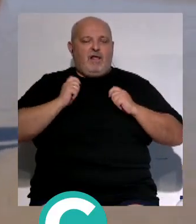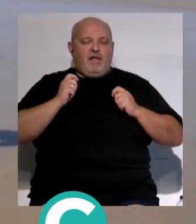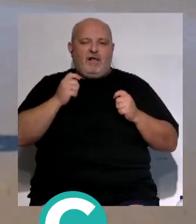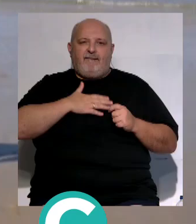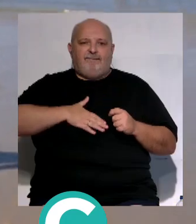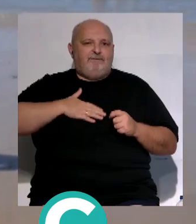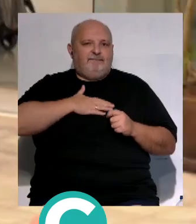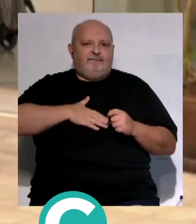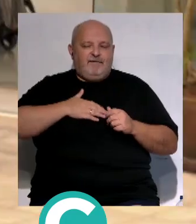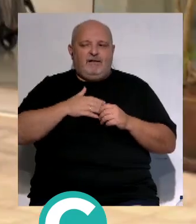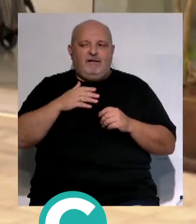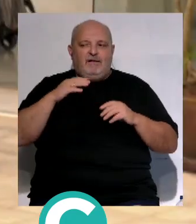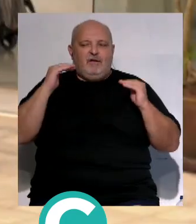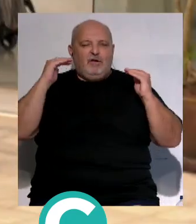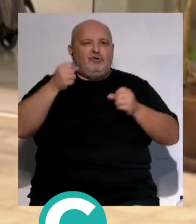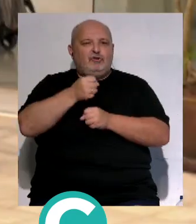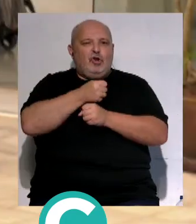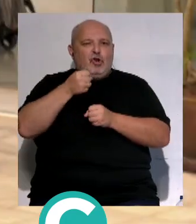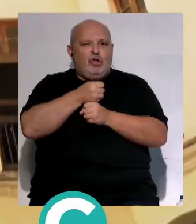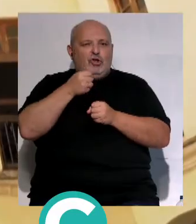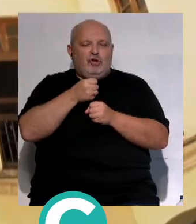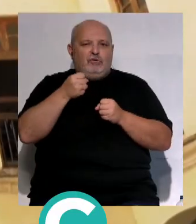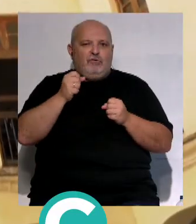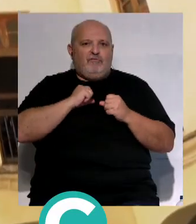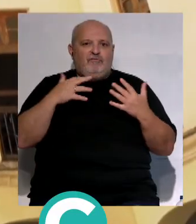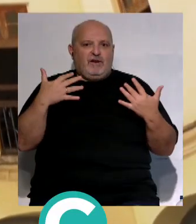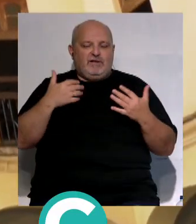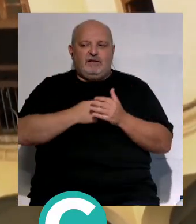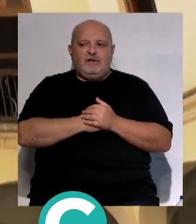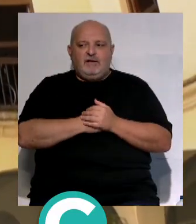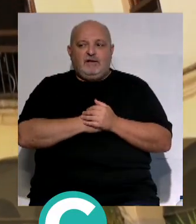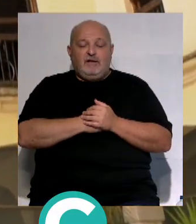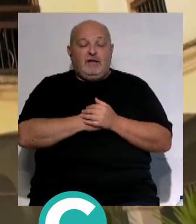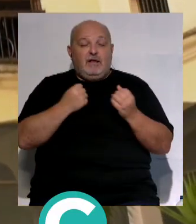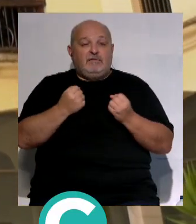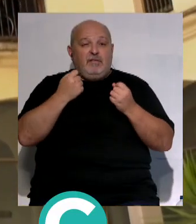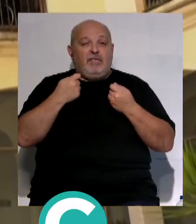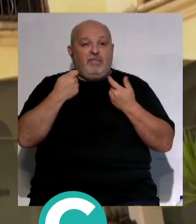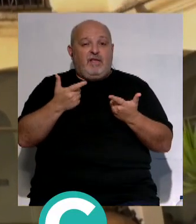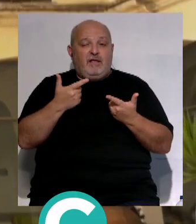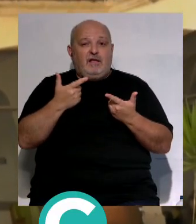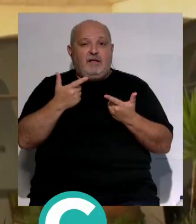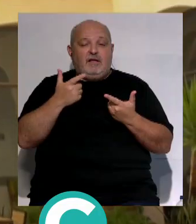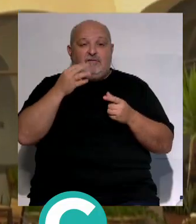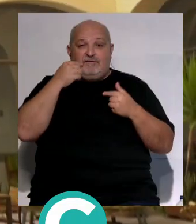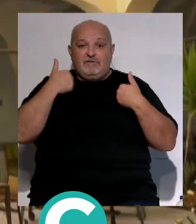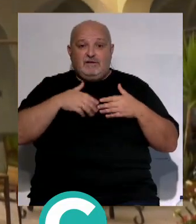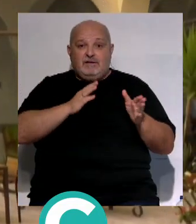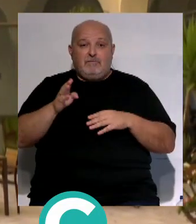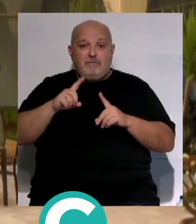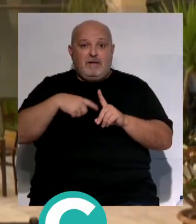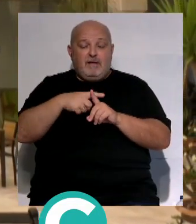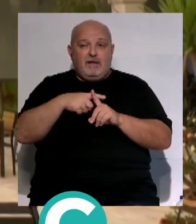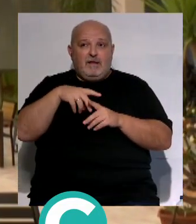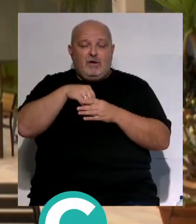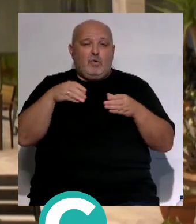encantados. Con los toldos, aquí que esta zona es muy fresquita. Si las actividades de fisioterapia las podemos hacer